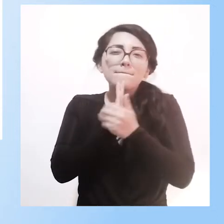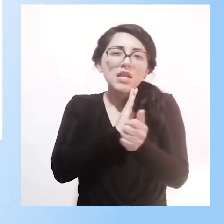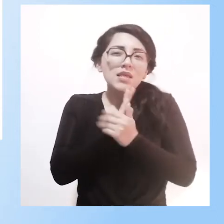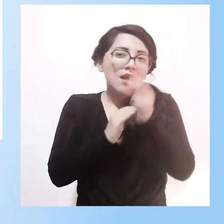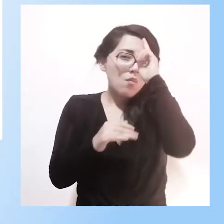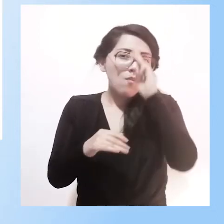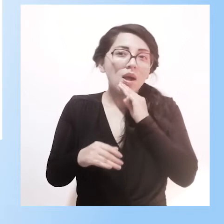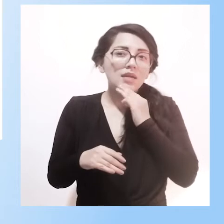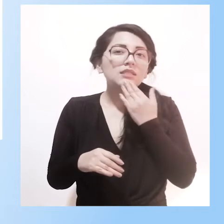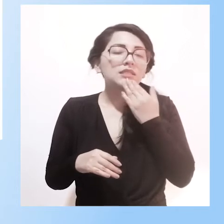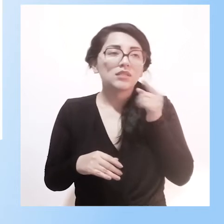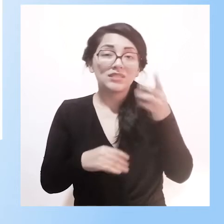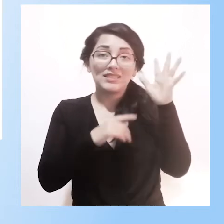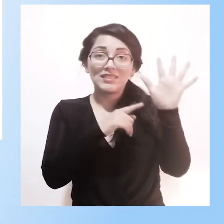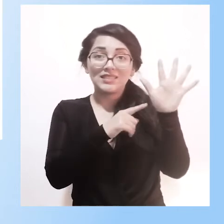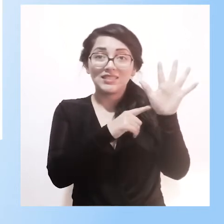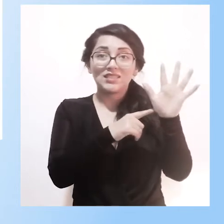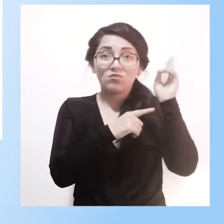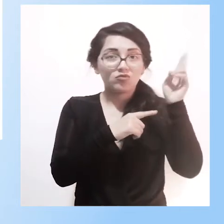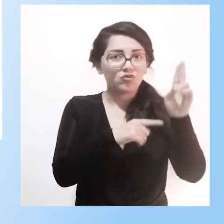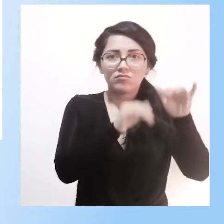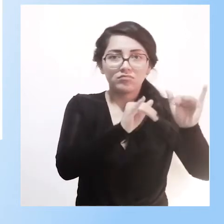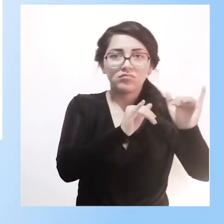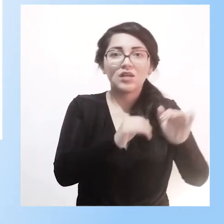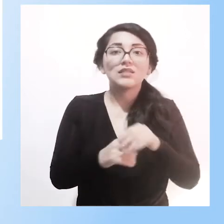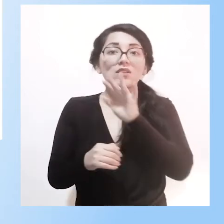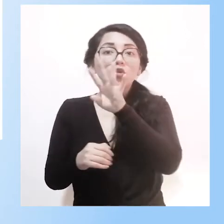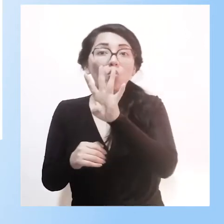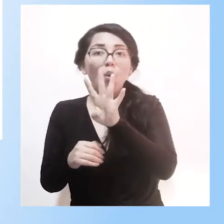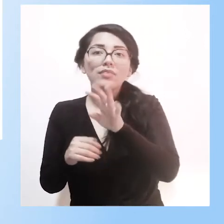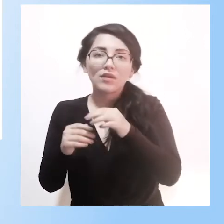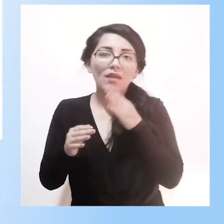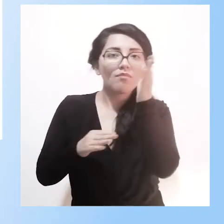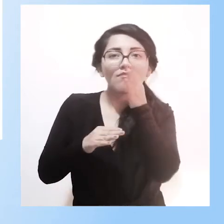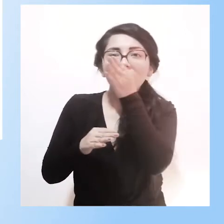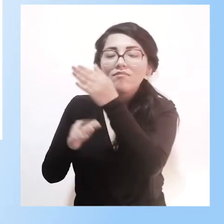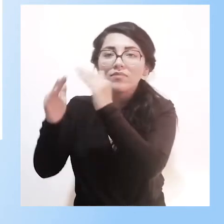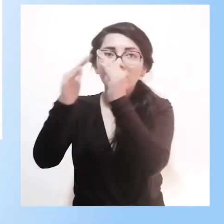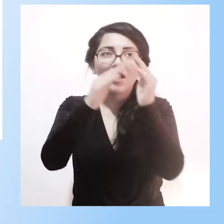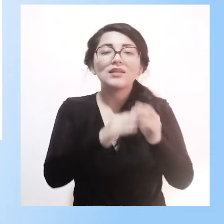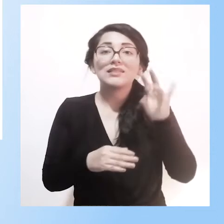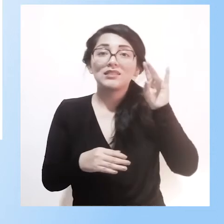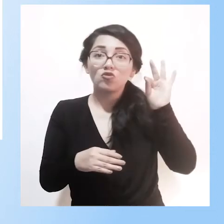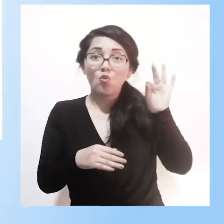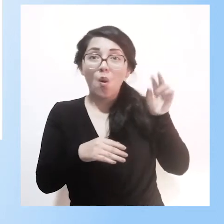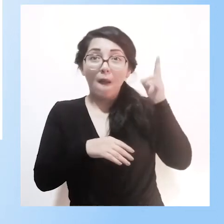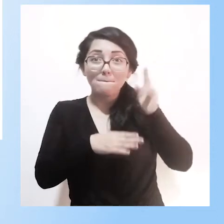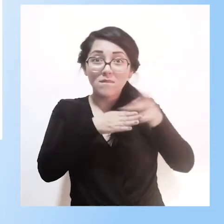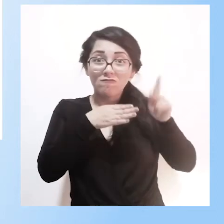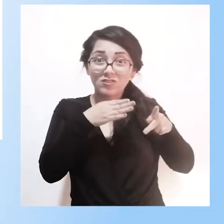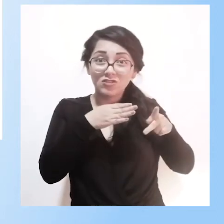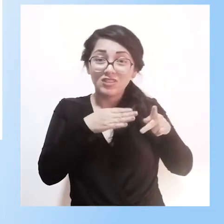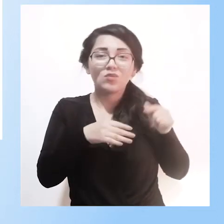docentes permanentes, 54 docentes itinerantes, 79 profesionales de las unidades de apoyo a la inclusión